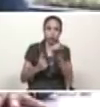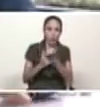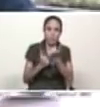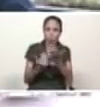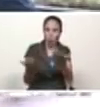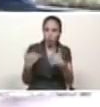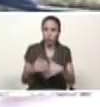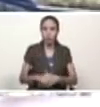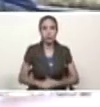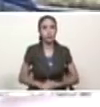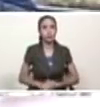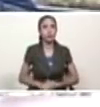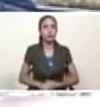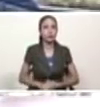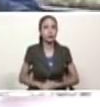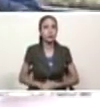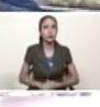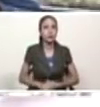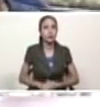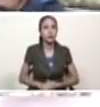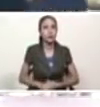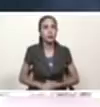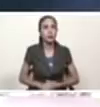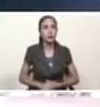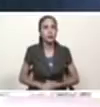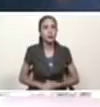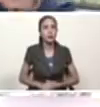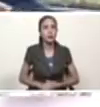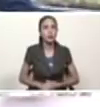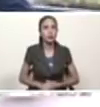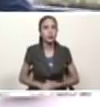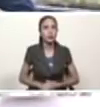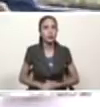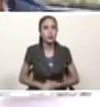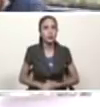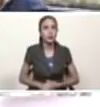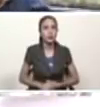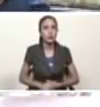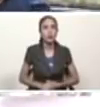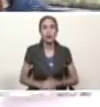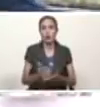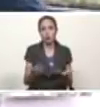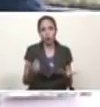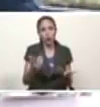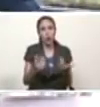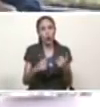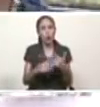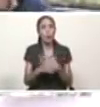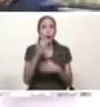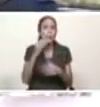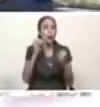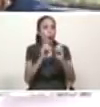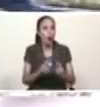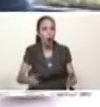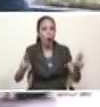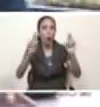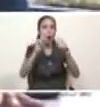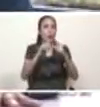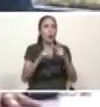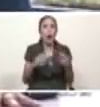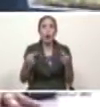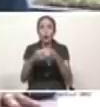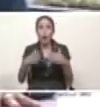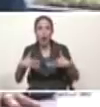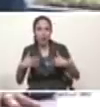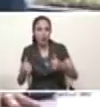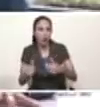ya Venezuela tiene acuerdos con la organización de Naciones Unidas con la organización mundial de la salud con la organización panamericana